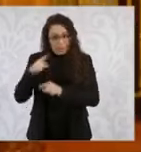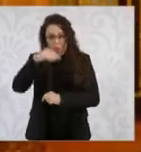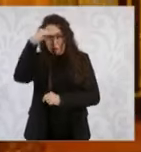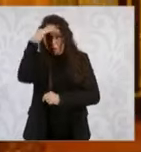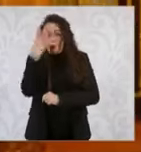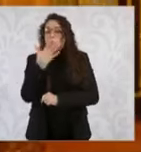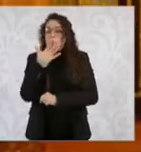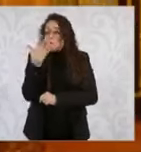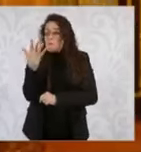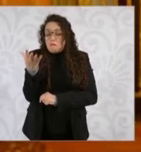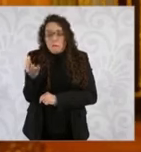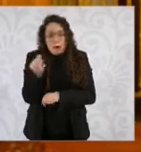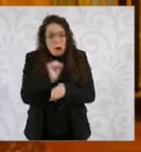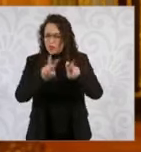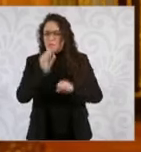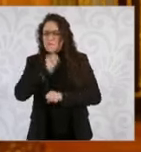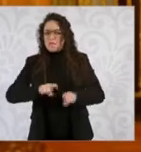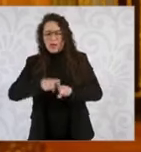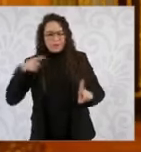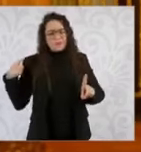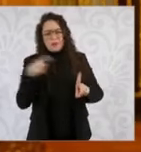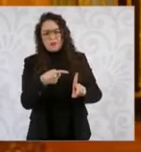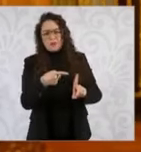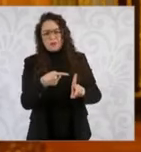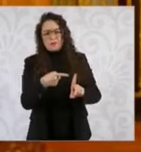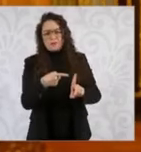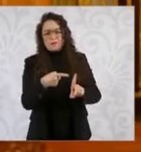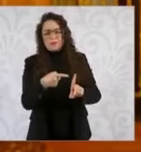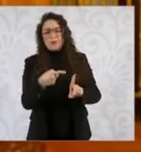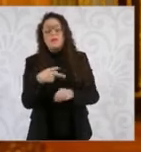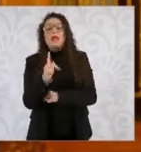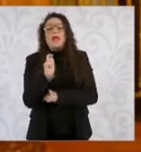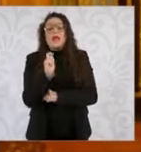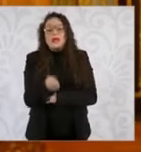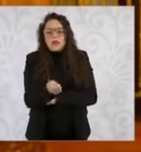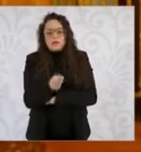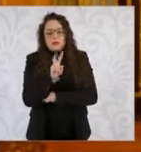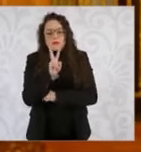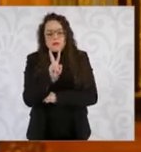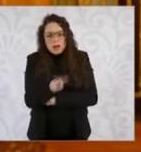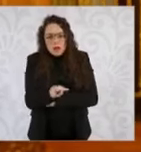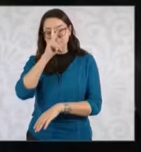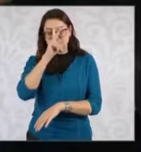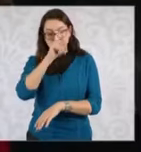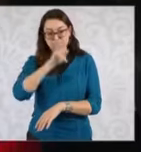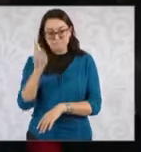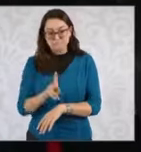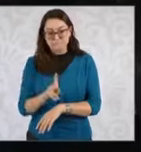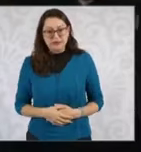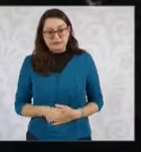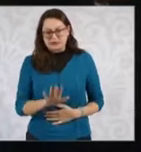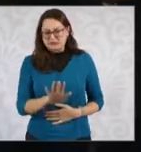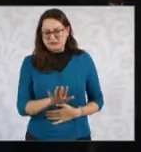porque además de esto se ha hablado ya bastante, pero habla de la decadencia, de la degradación del sexenio de Calderón. Me